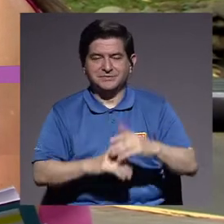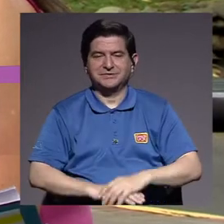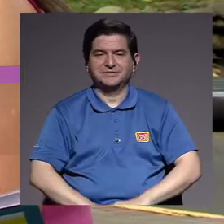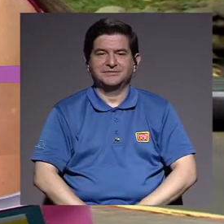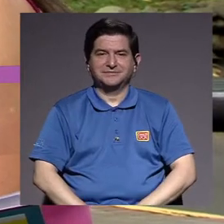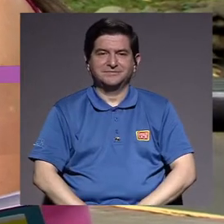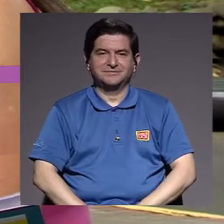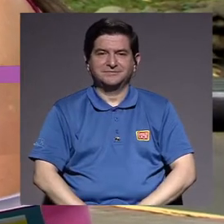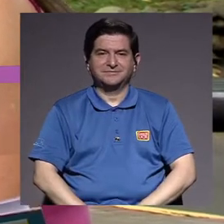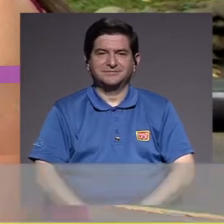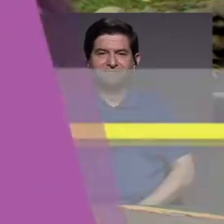segundos. Ya regresamos.